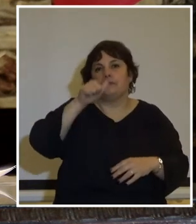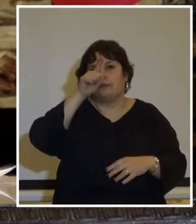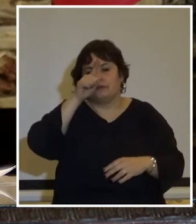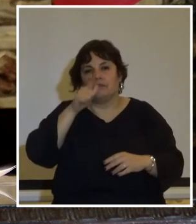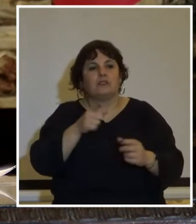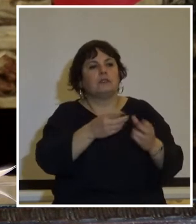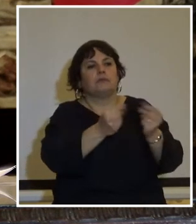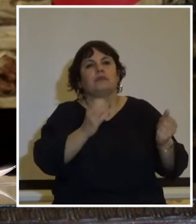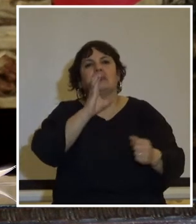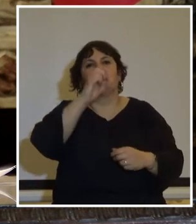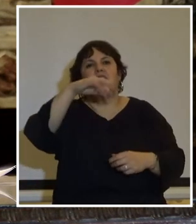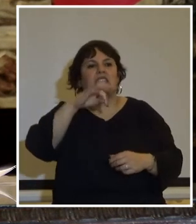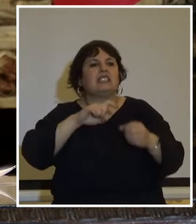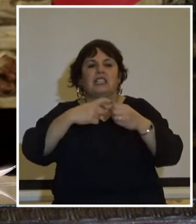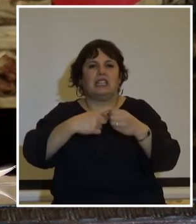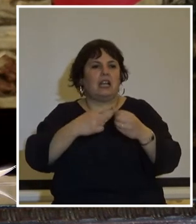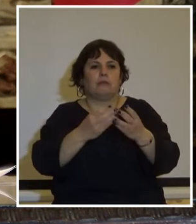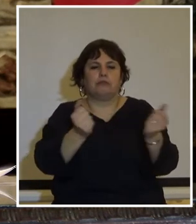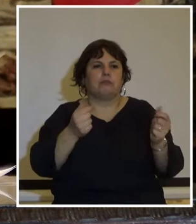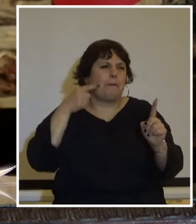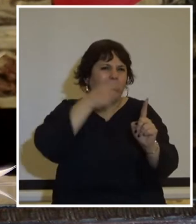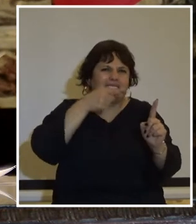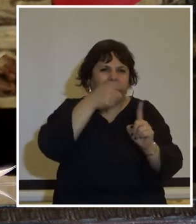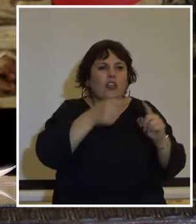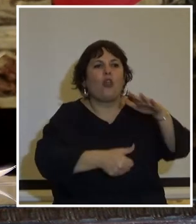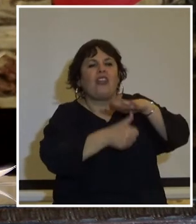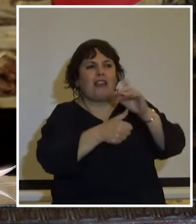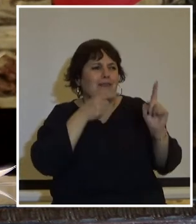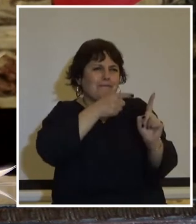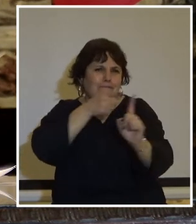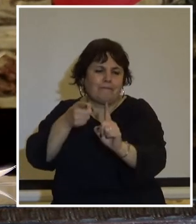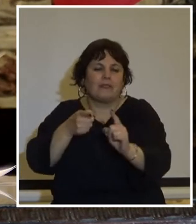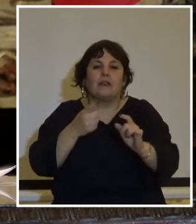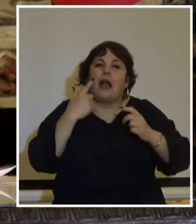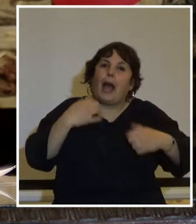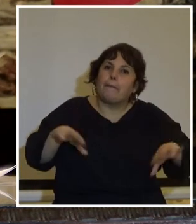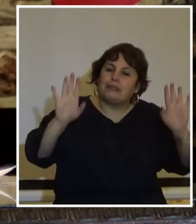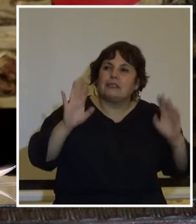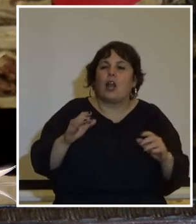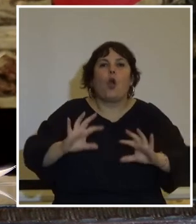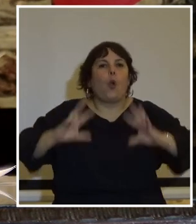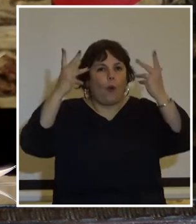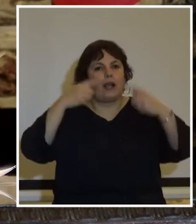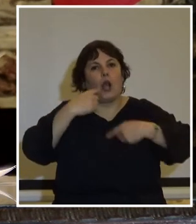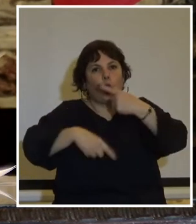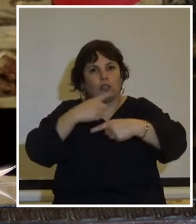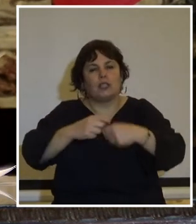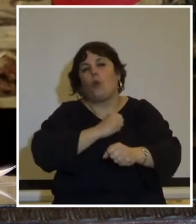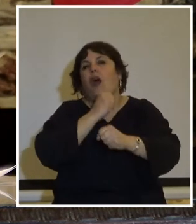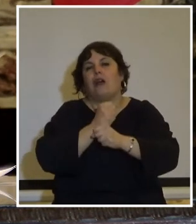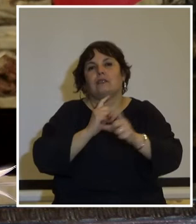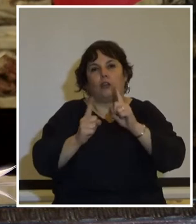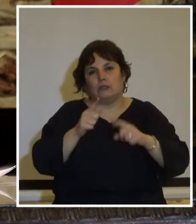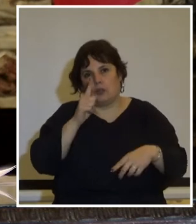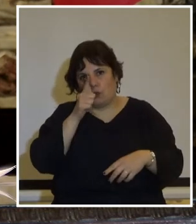CNT y todos los sindicatos detenidos y perseguidos sus dirigentes a pesar de hecho la huelga continuó hasta el 11 de julio